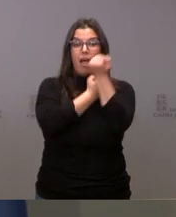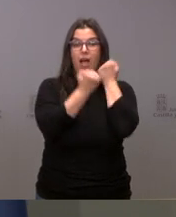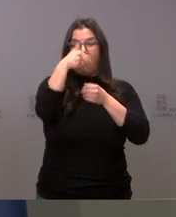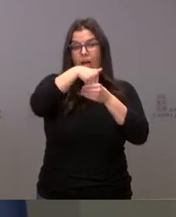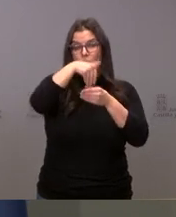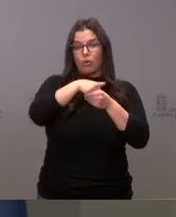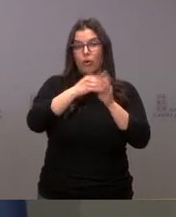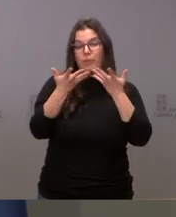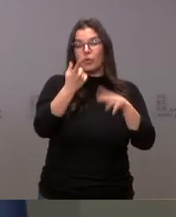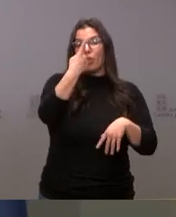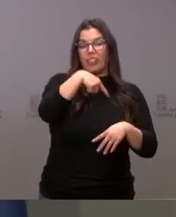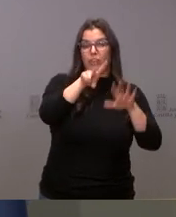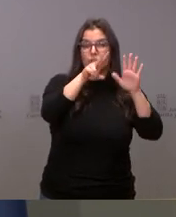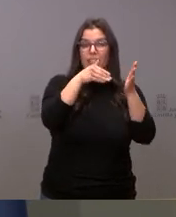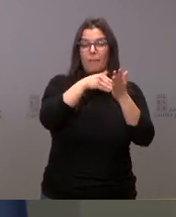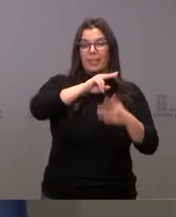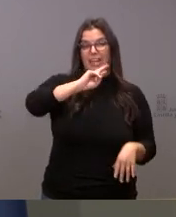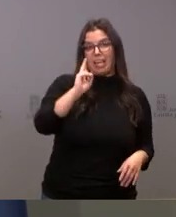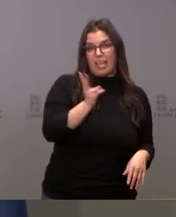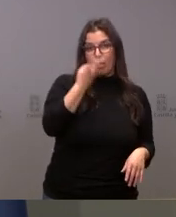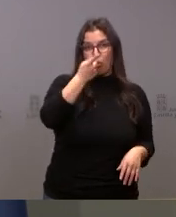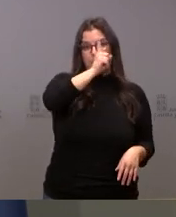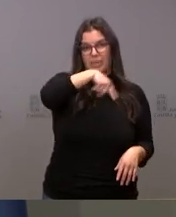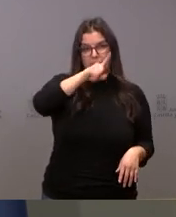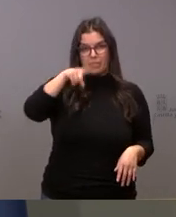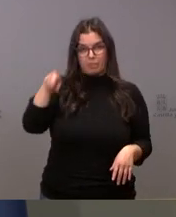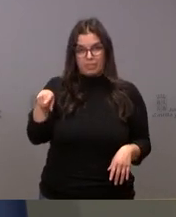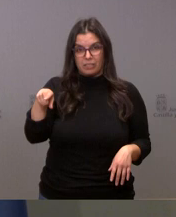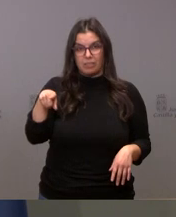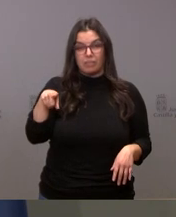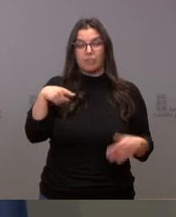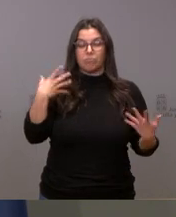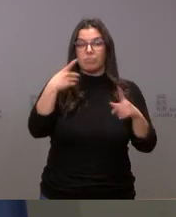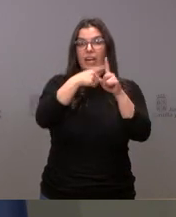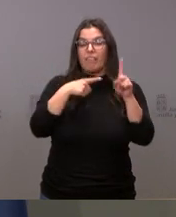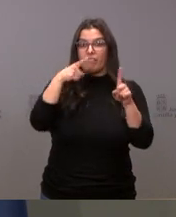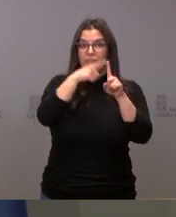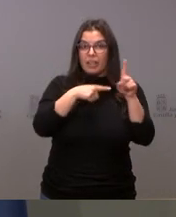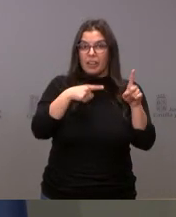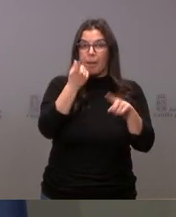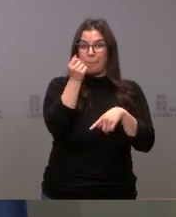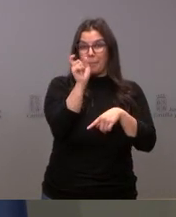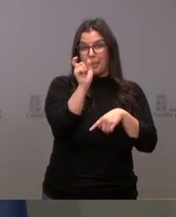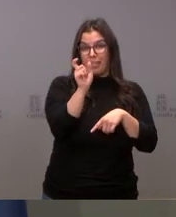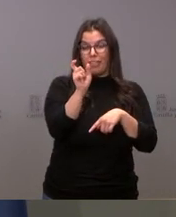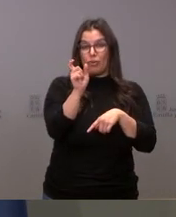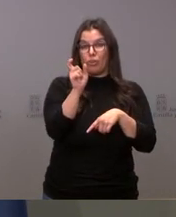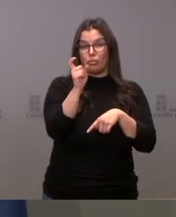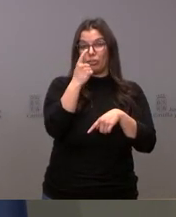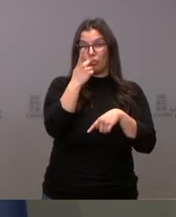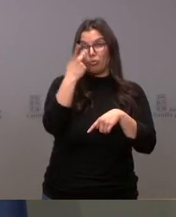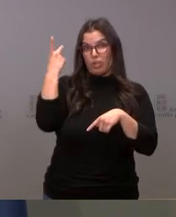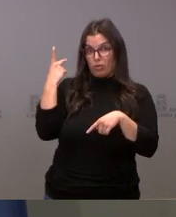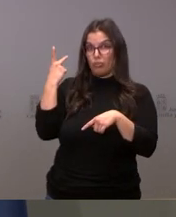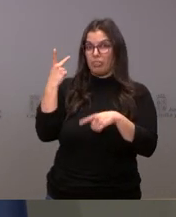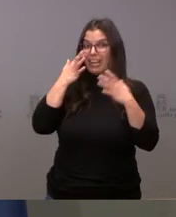los 107.000 euros mensuales, tomando como referencia los precios de la electricidad del año 2020. Por tanto,